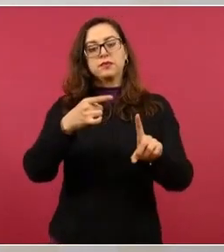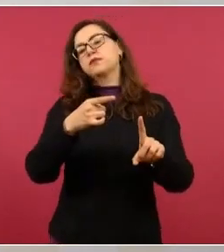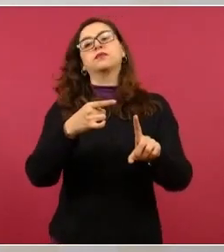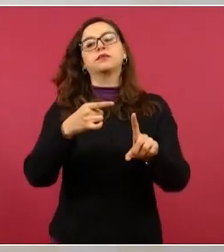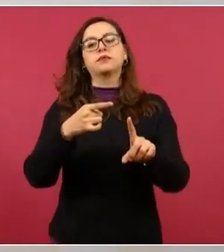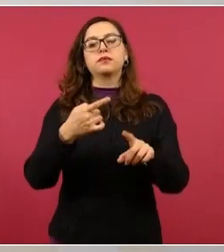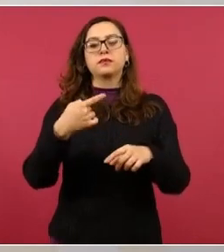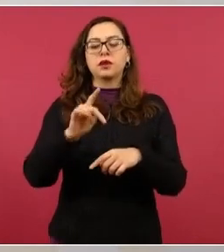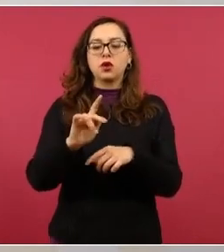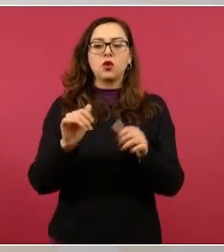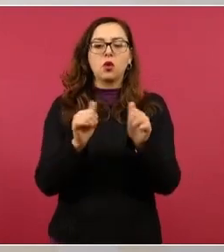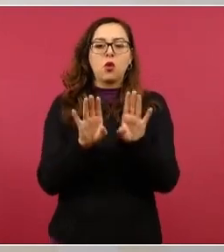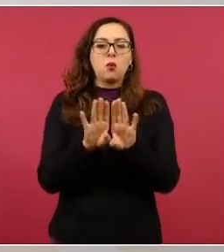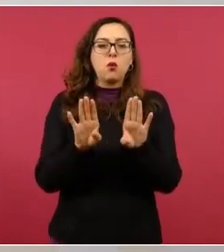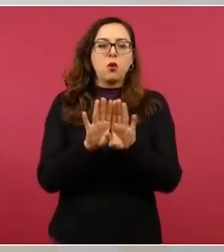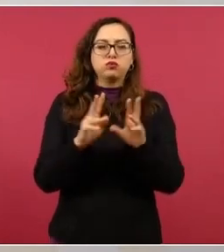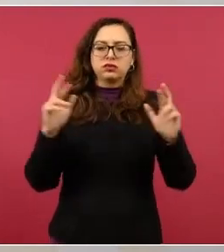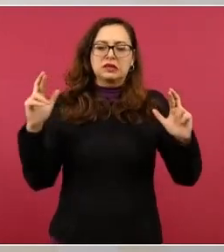peregrinación.